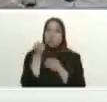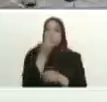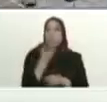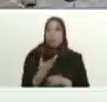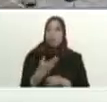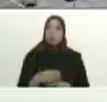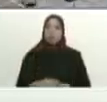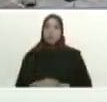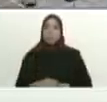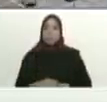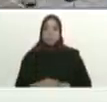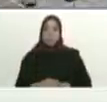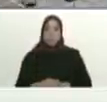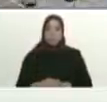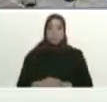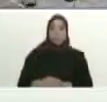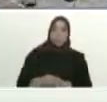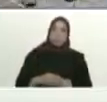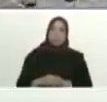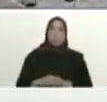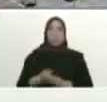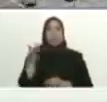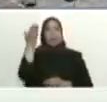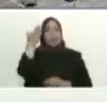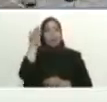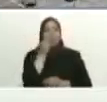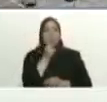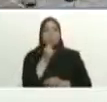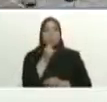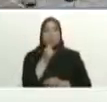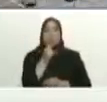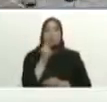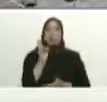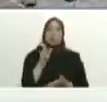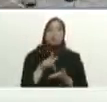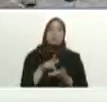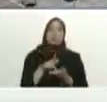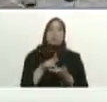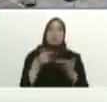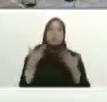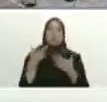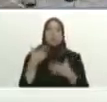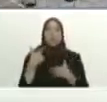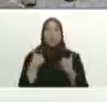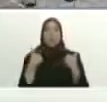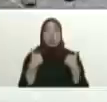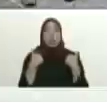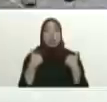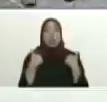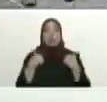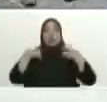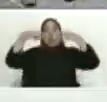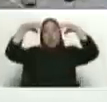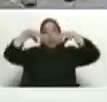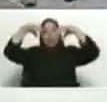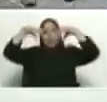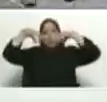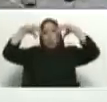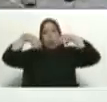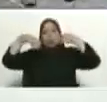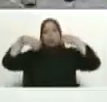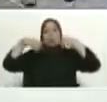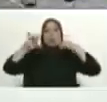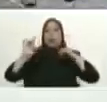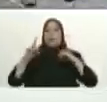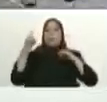Freddy ¿qué podemos saber en este informe que nos vas a dar de la afectación de las lluvias con esta primera onda